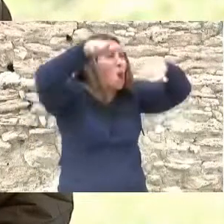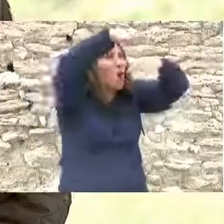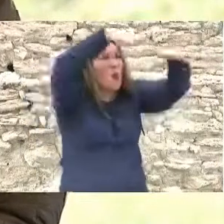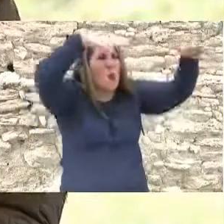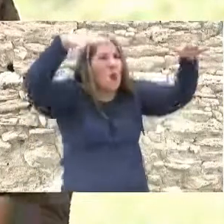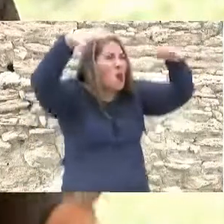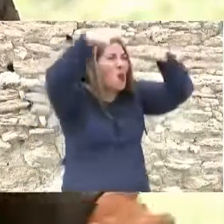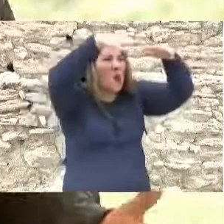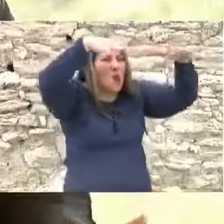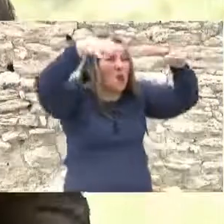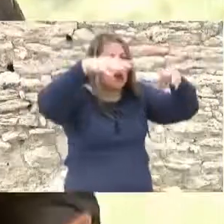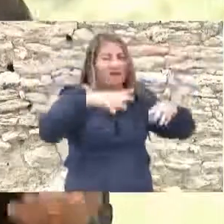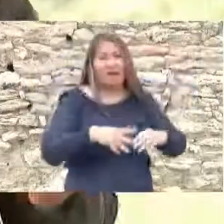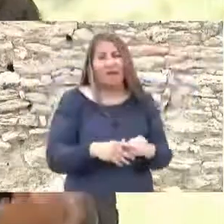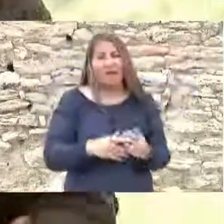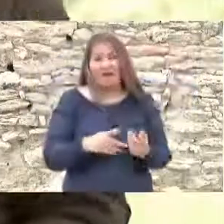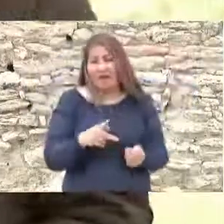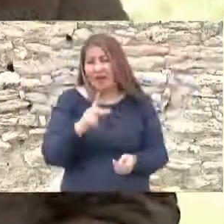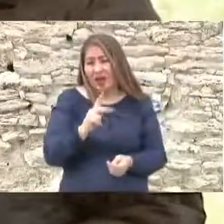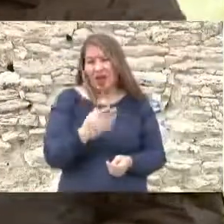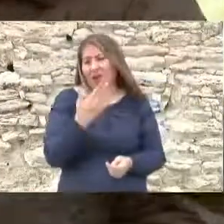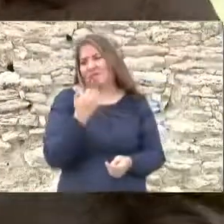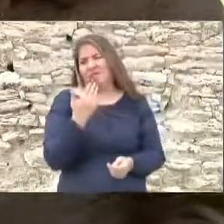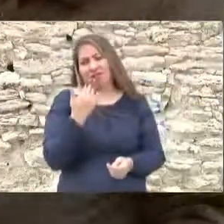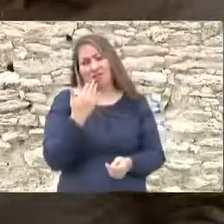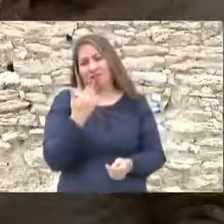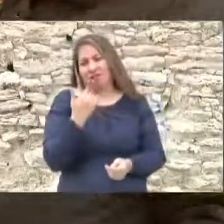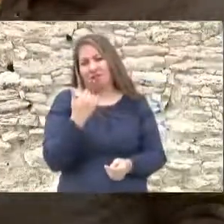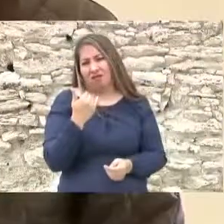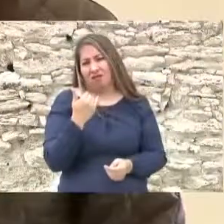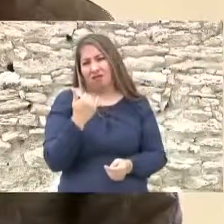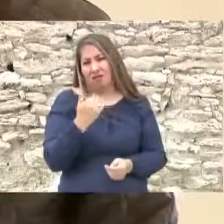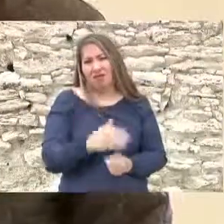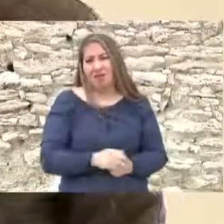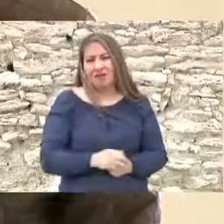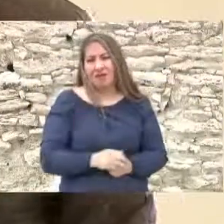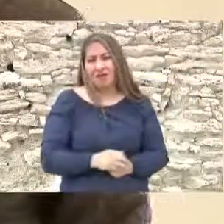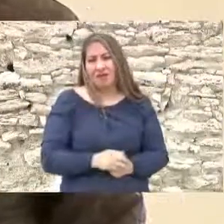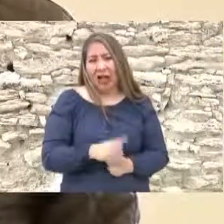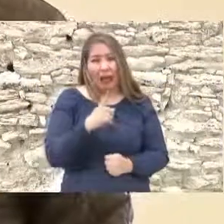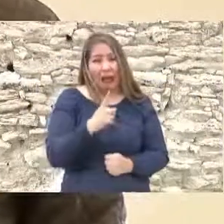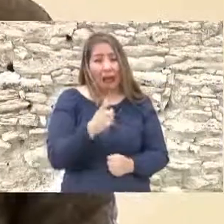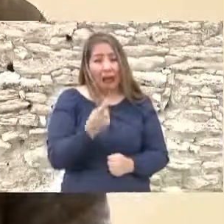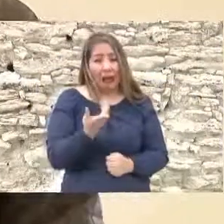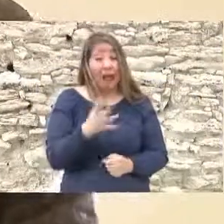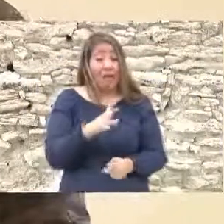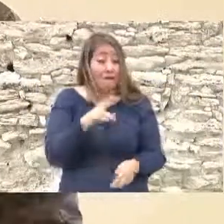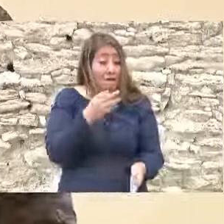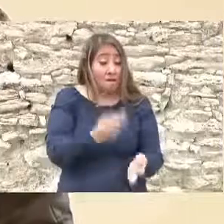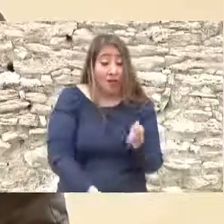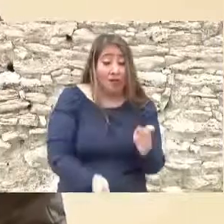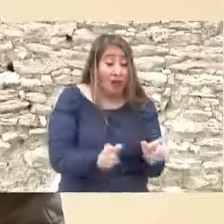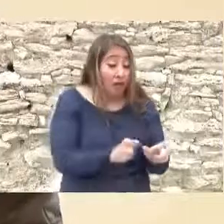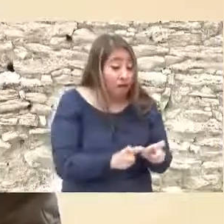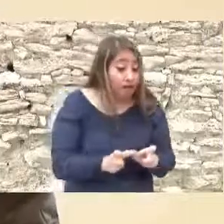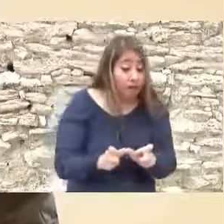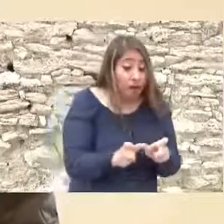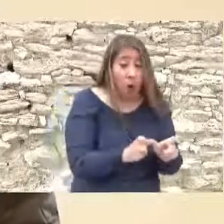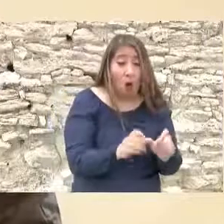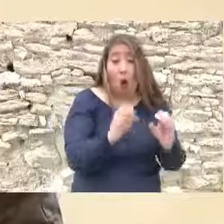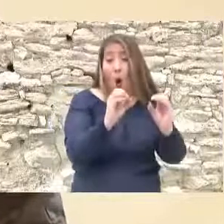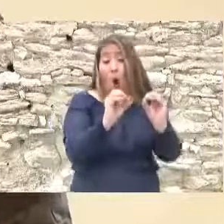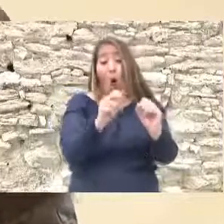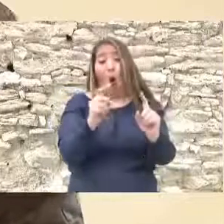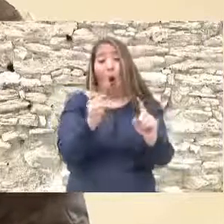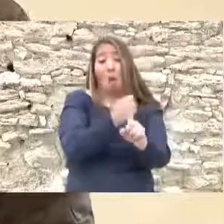y desde luego no había la inseguridad y la violencia que